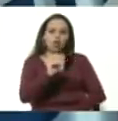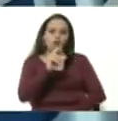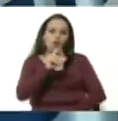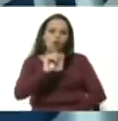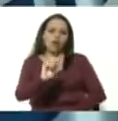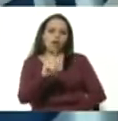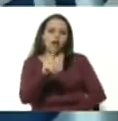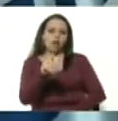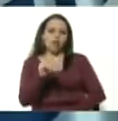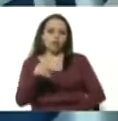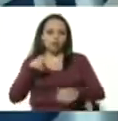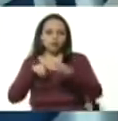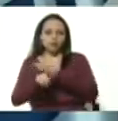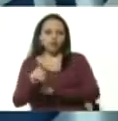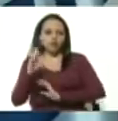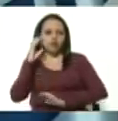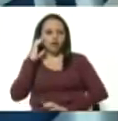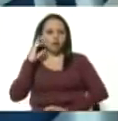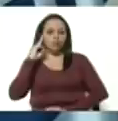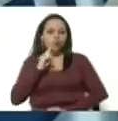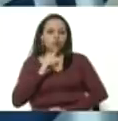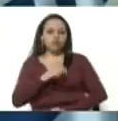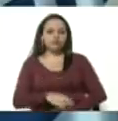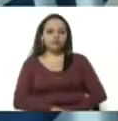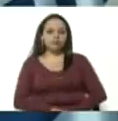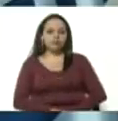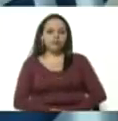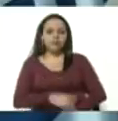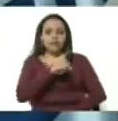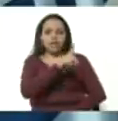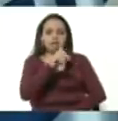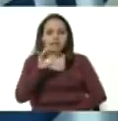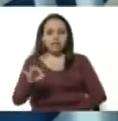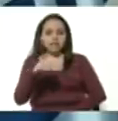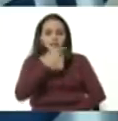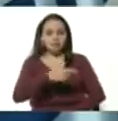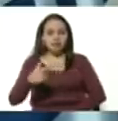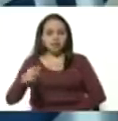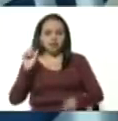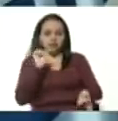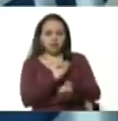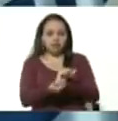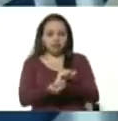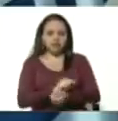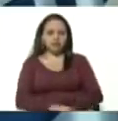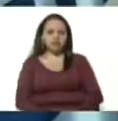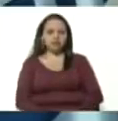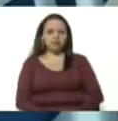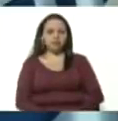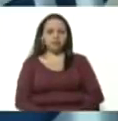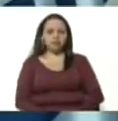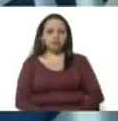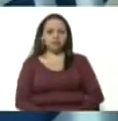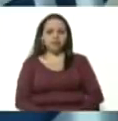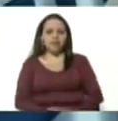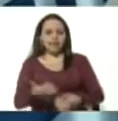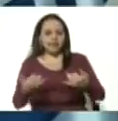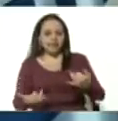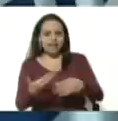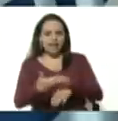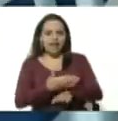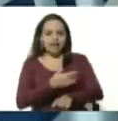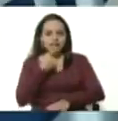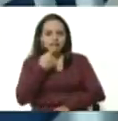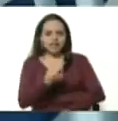Bolívar. Por esta razón los 13 privados de libertad por estos casos como ya dije anteriormente